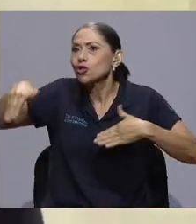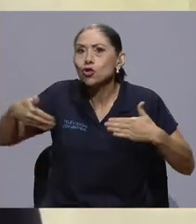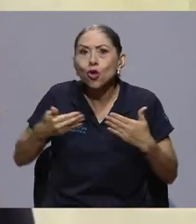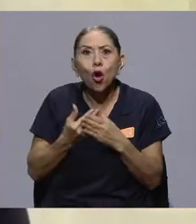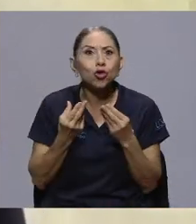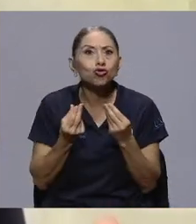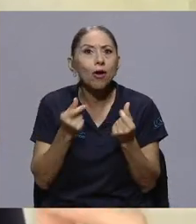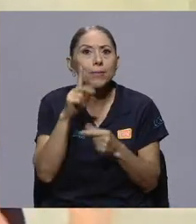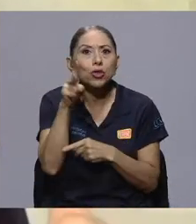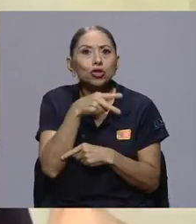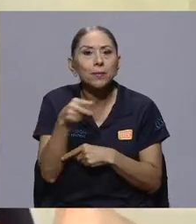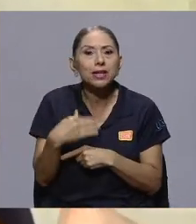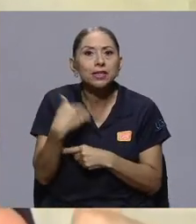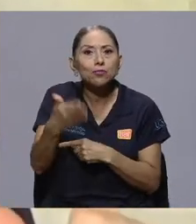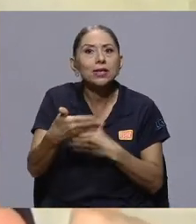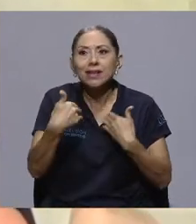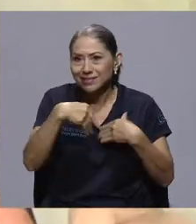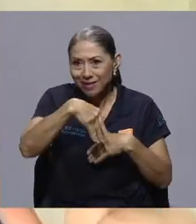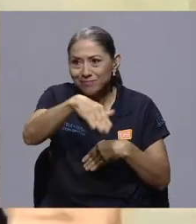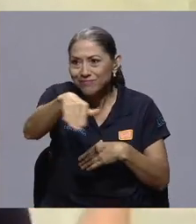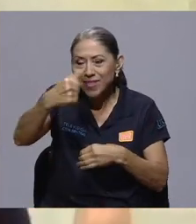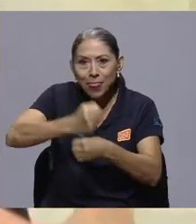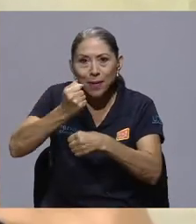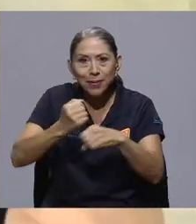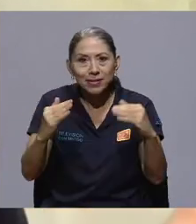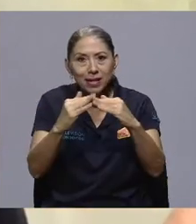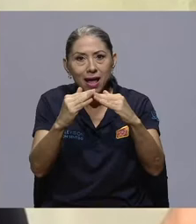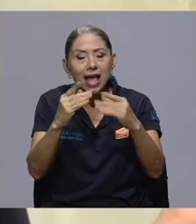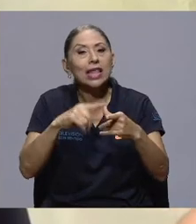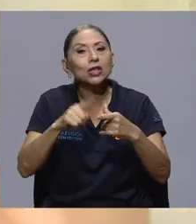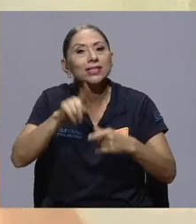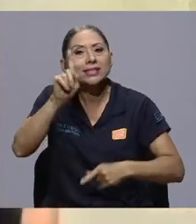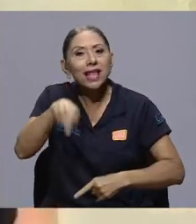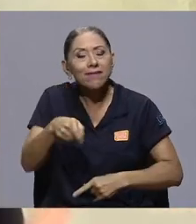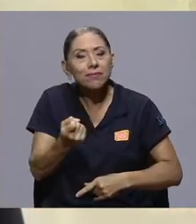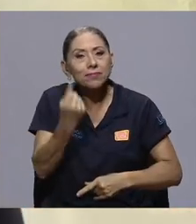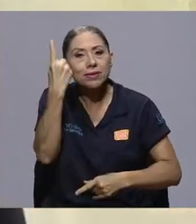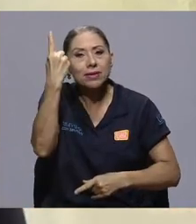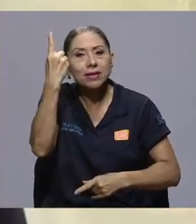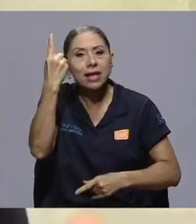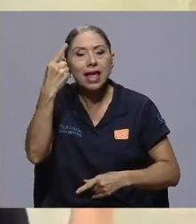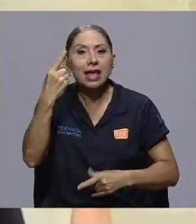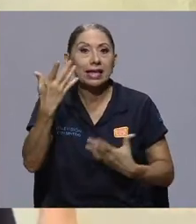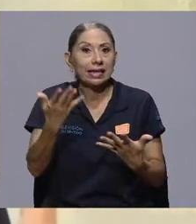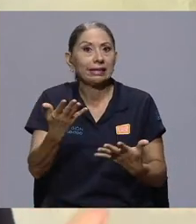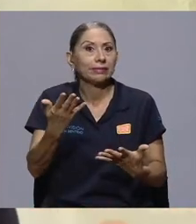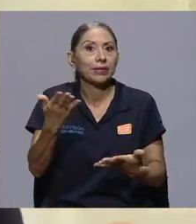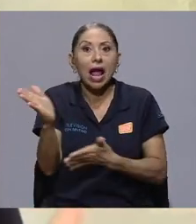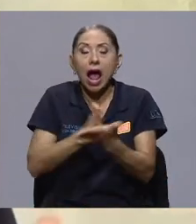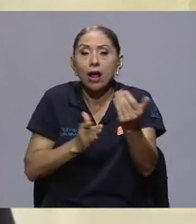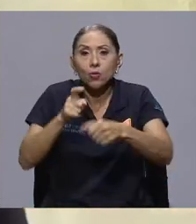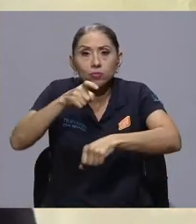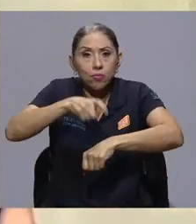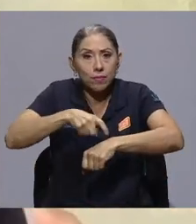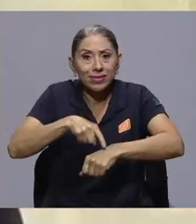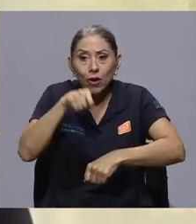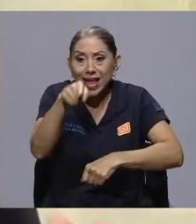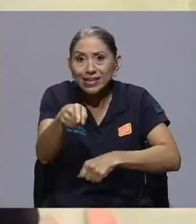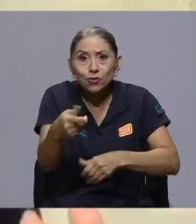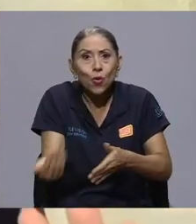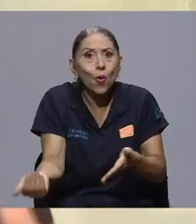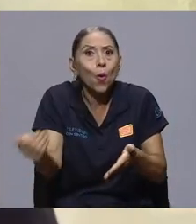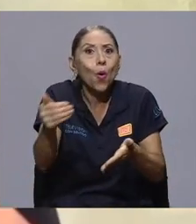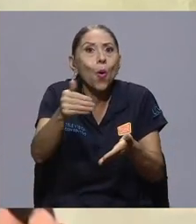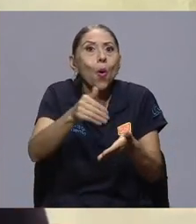las dos semanas. Entonces, es cuestión de tomar conciencia de que tarde o temprano eso vuelve. O el mundo es